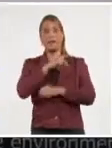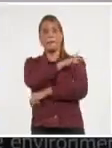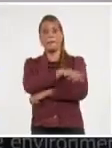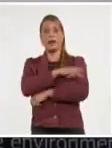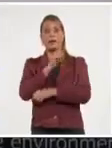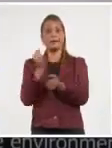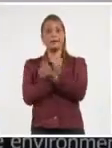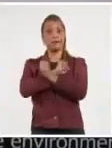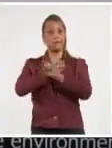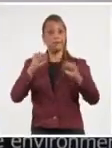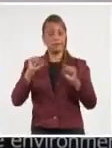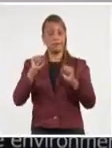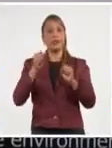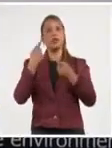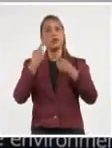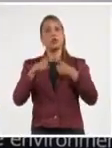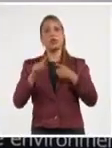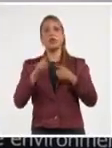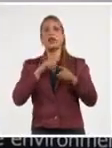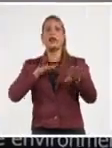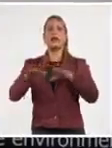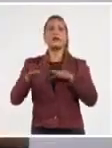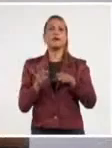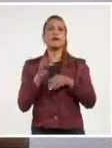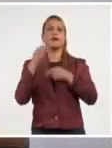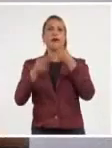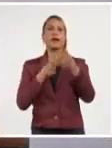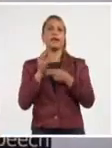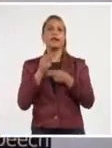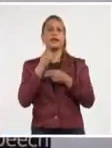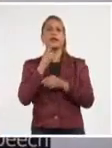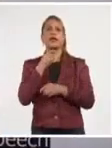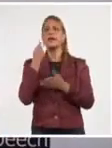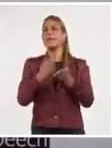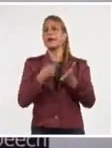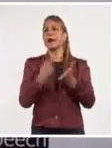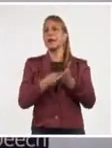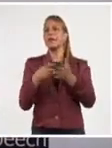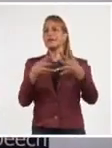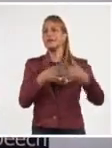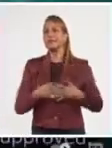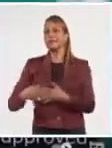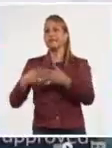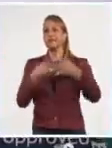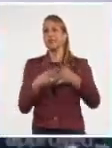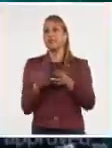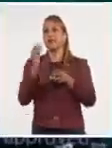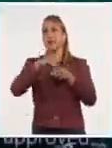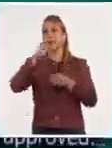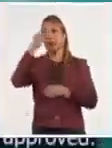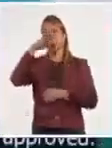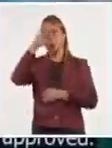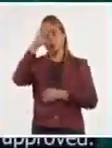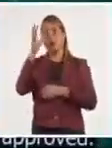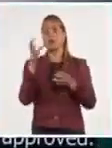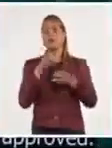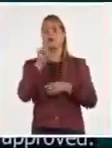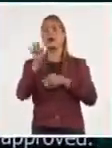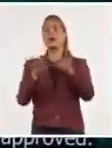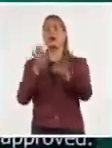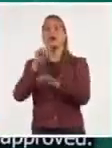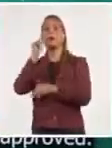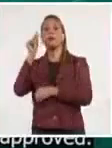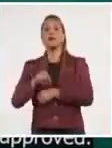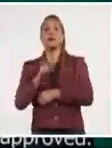del terrorismo, las acciones subversivas internas promovidas y financiadas por Washington y las campañas mediáticas para subvertir